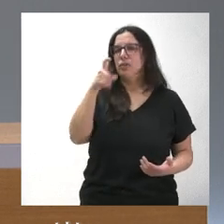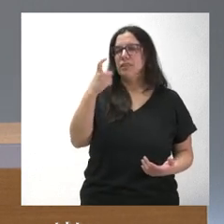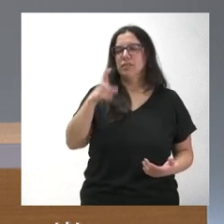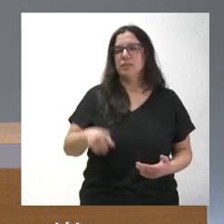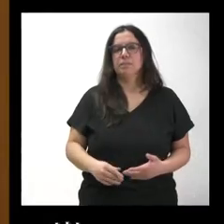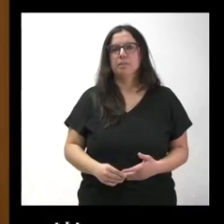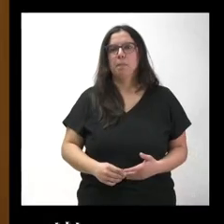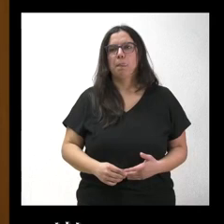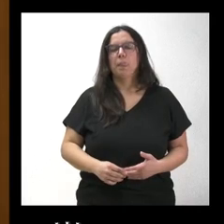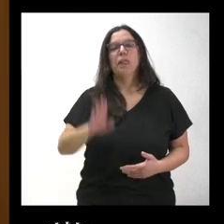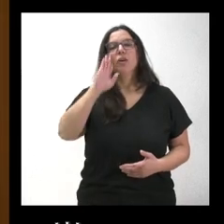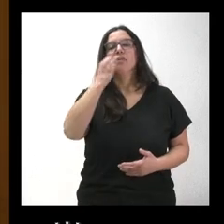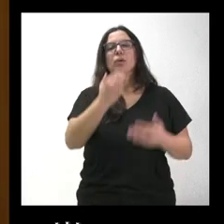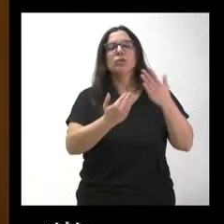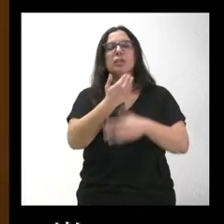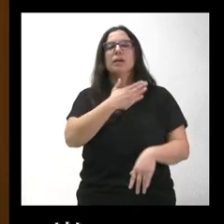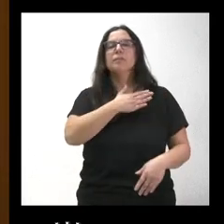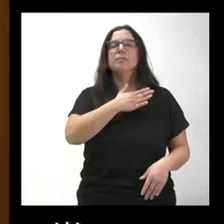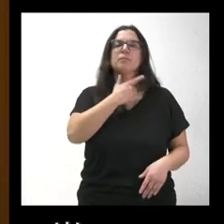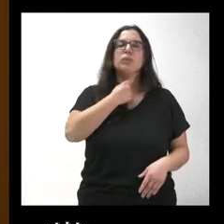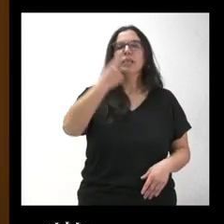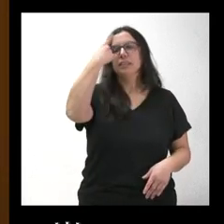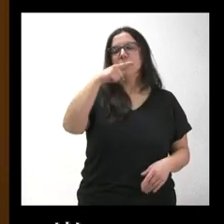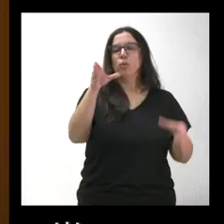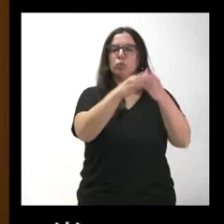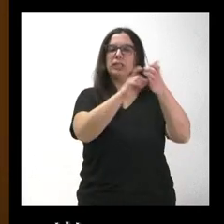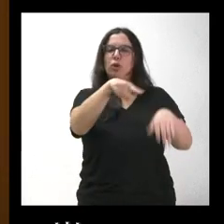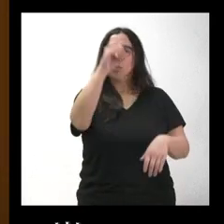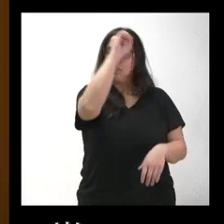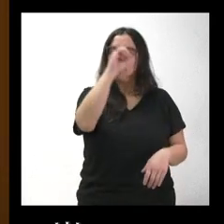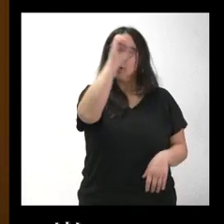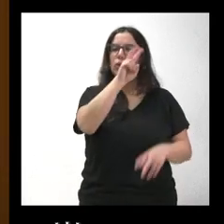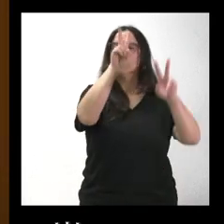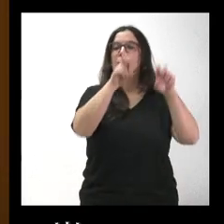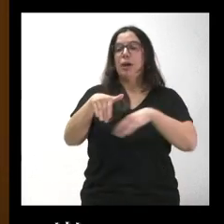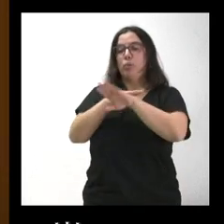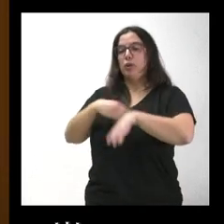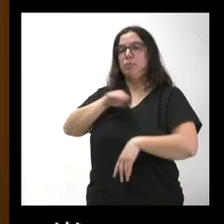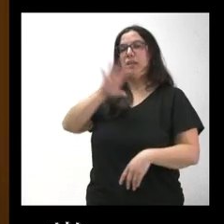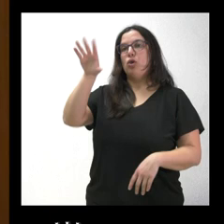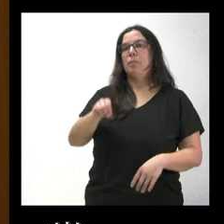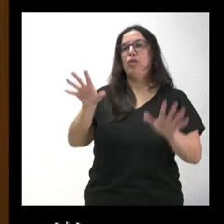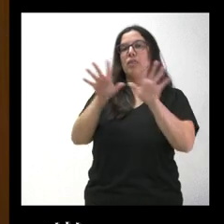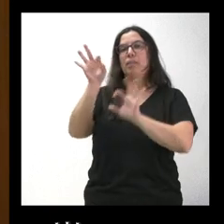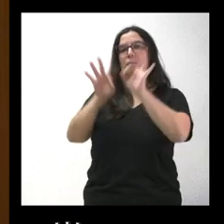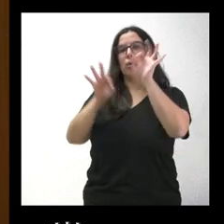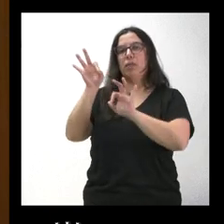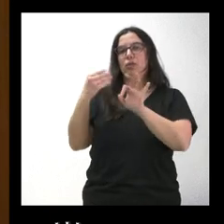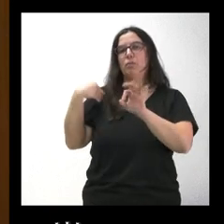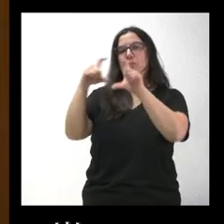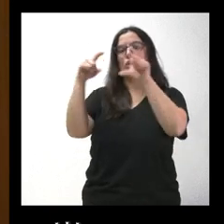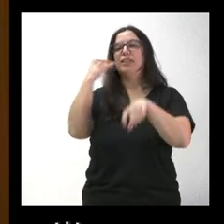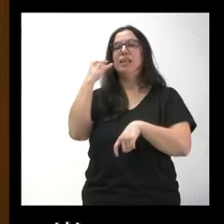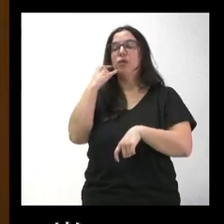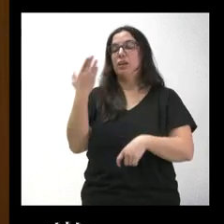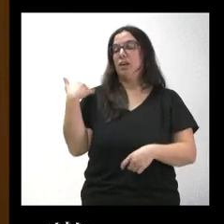Hola, buenos días. Me gustaría saber la valoración de la Junta sobre la compra por parte del Gobierno de España del 10% de Telefónica. El PP el